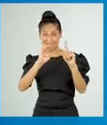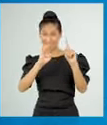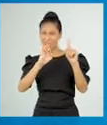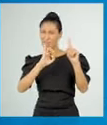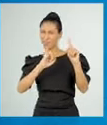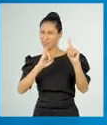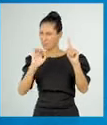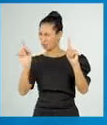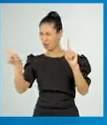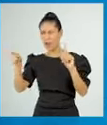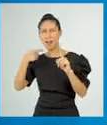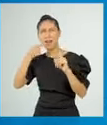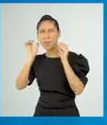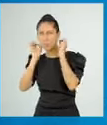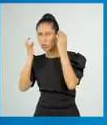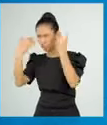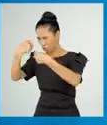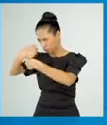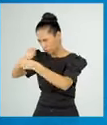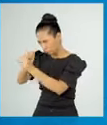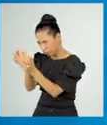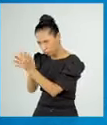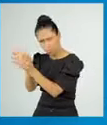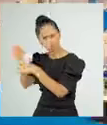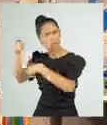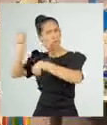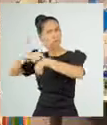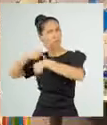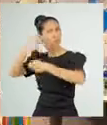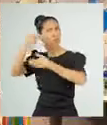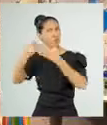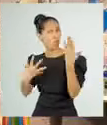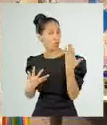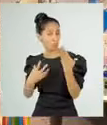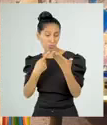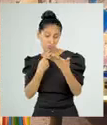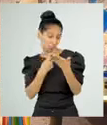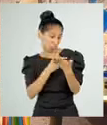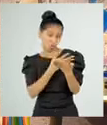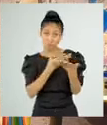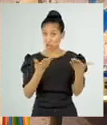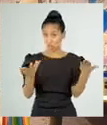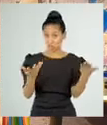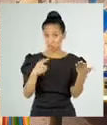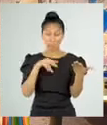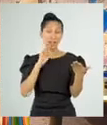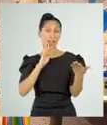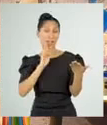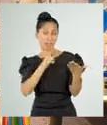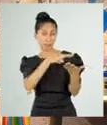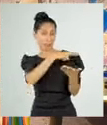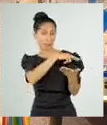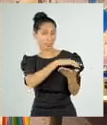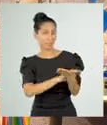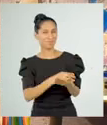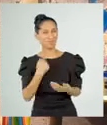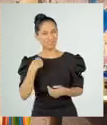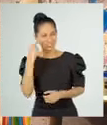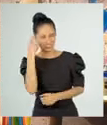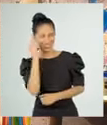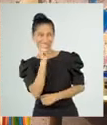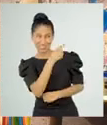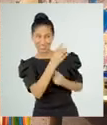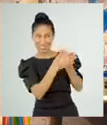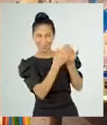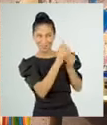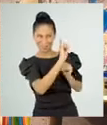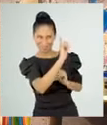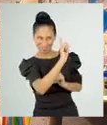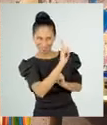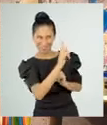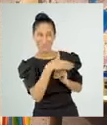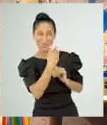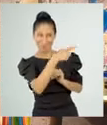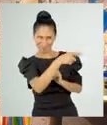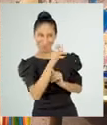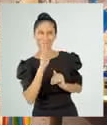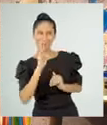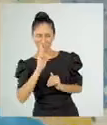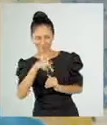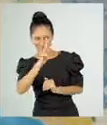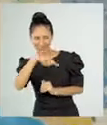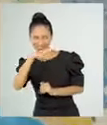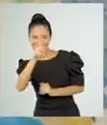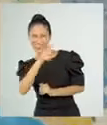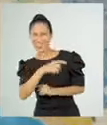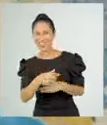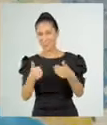elaborar a la mujer. Bien, Amaru, dedujiste la respuesta. Creo que te costó un poquito, pero hallaste la respuesta